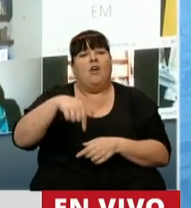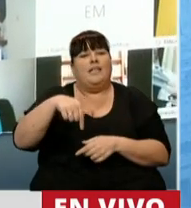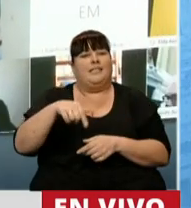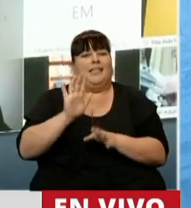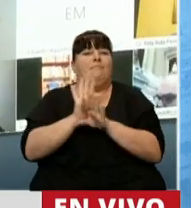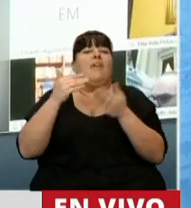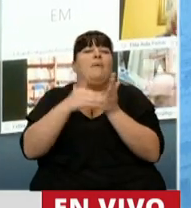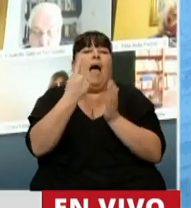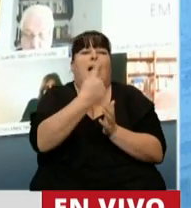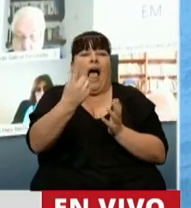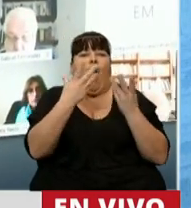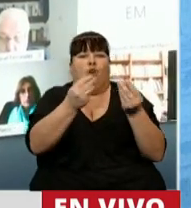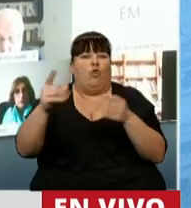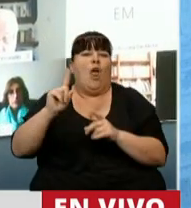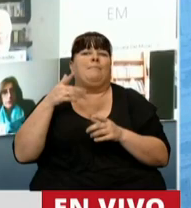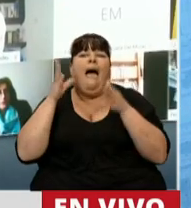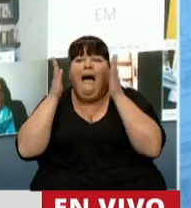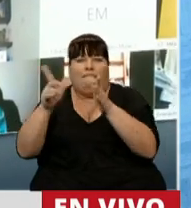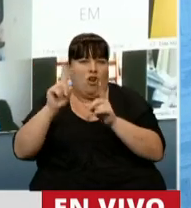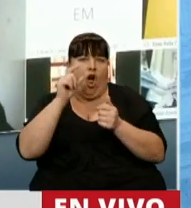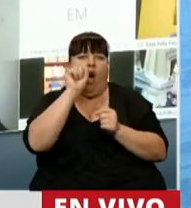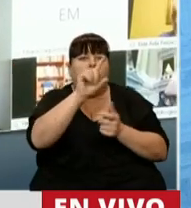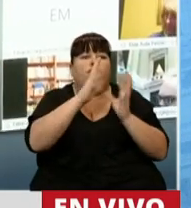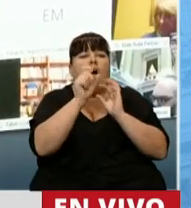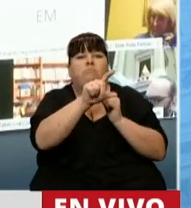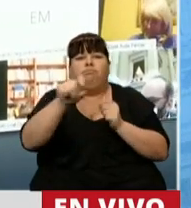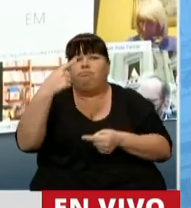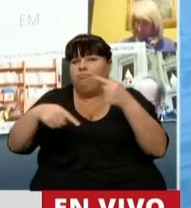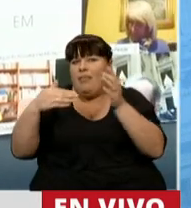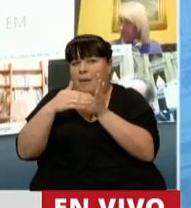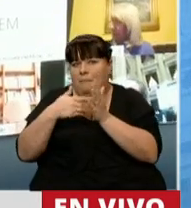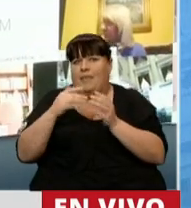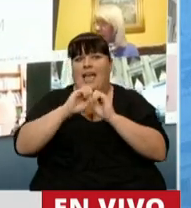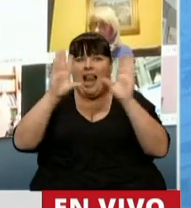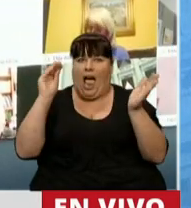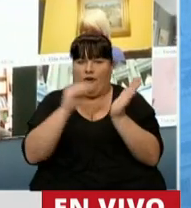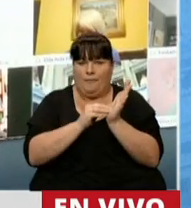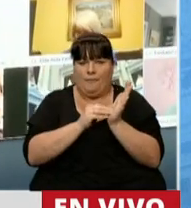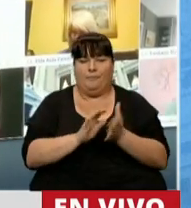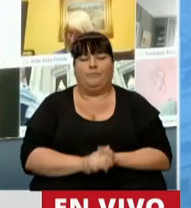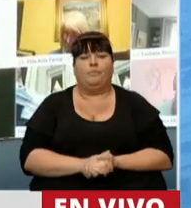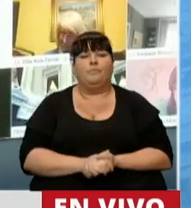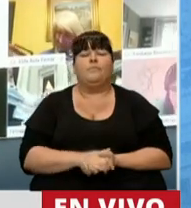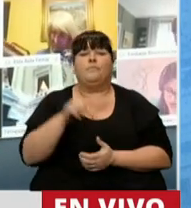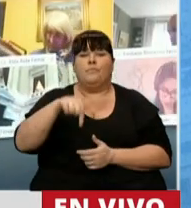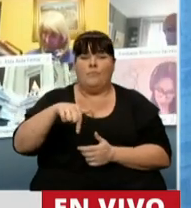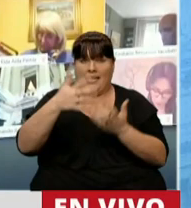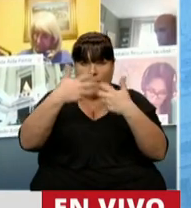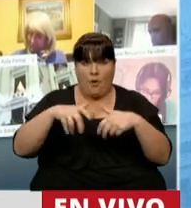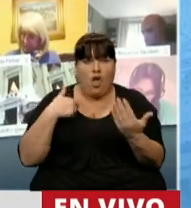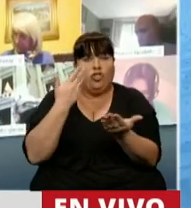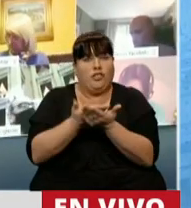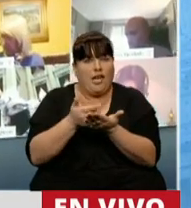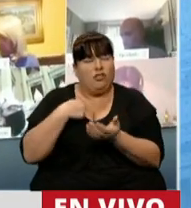un traje a medida de todos y no a medida de nadie quede absolutamente explicitado. Con este proyecto que